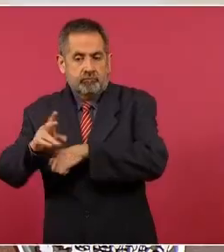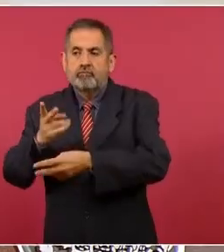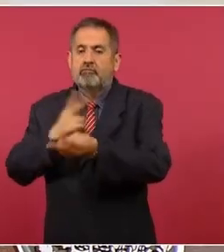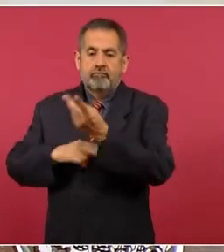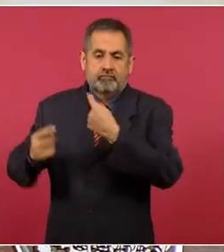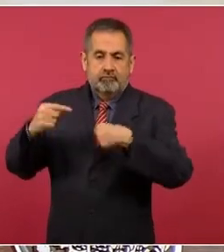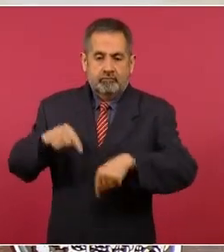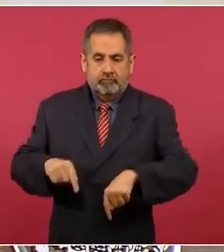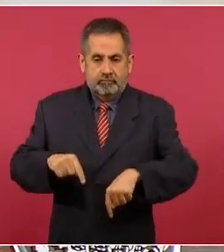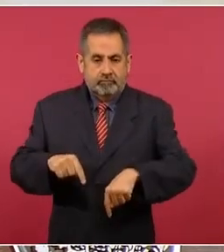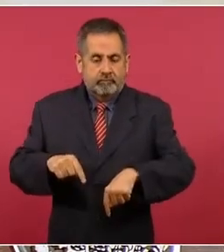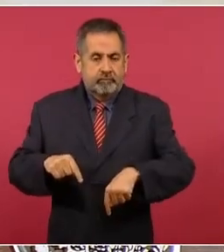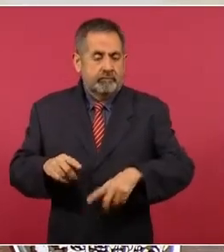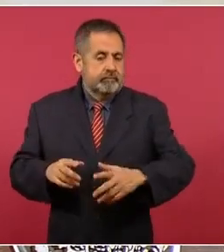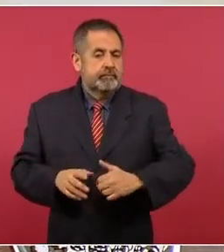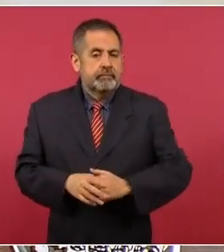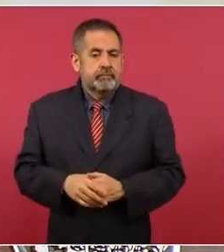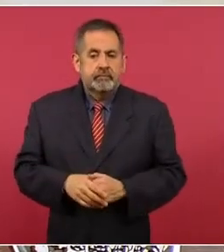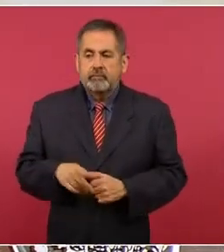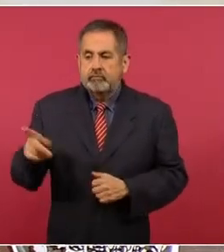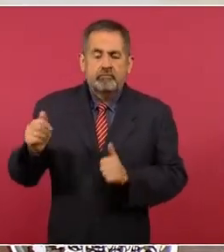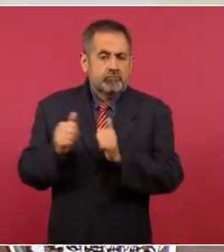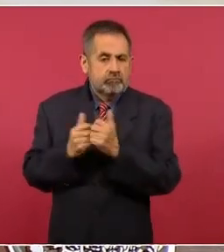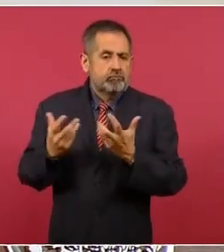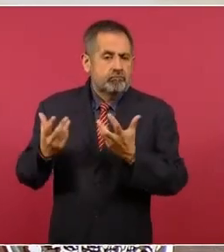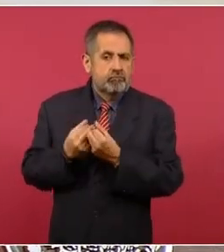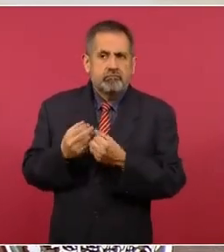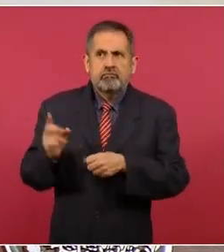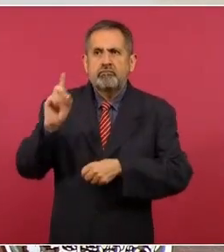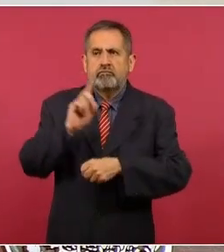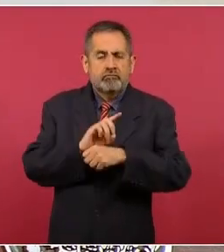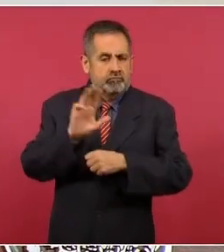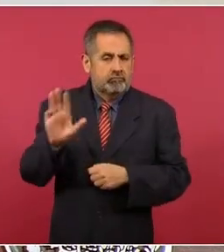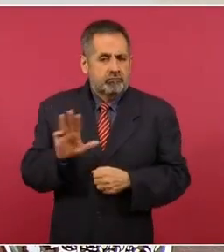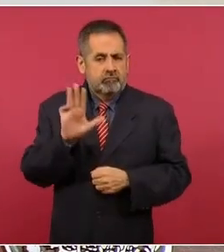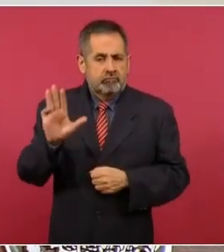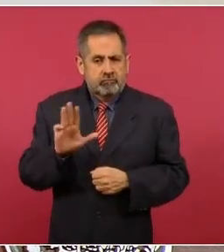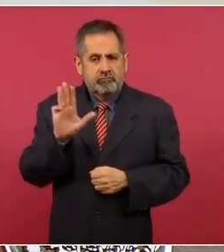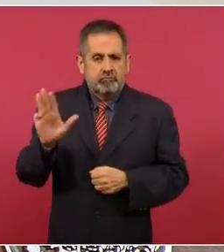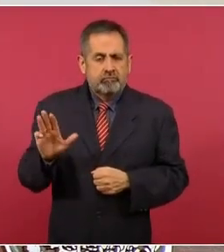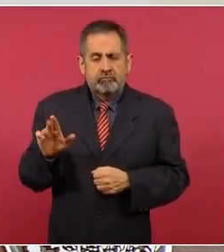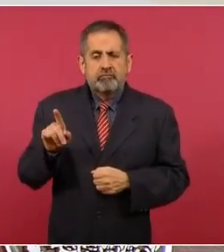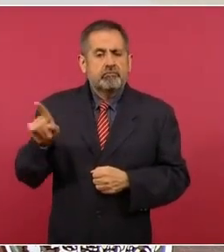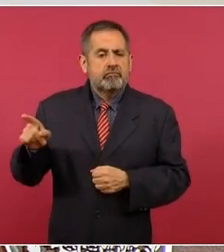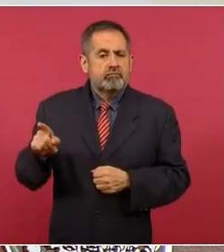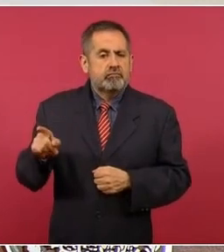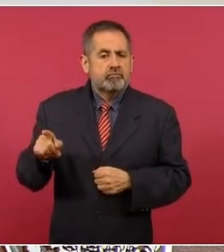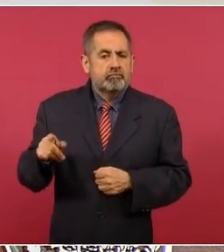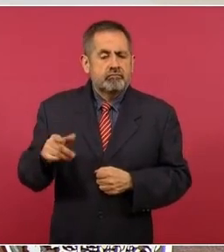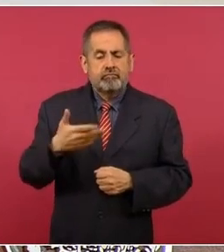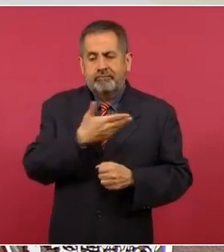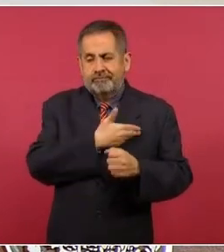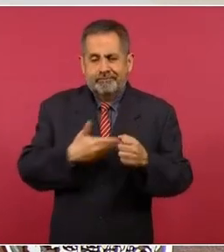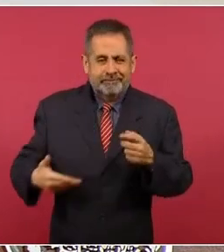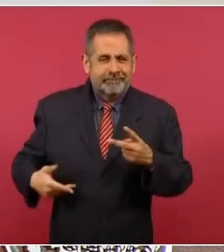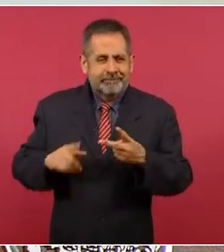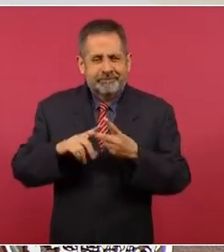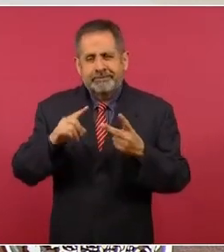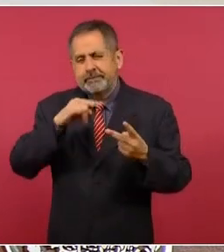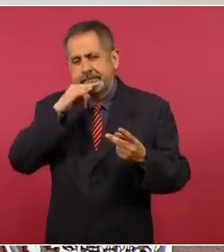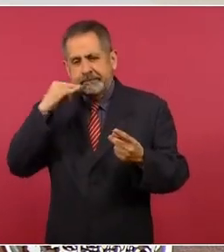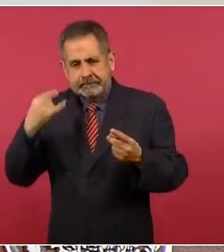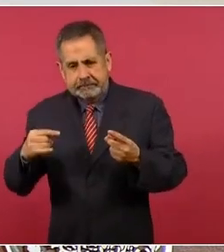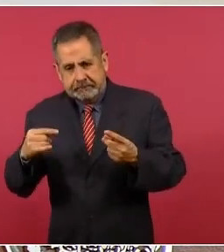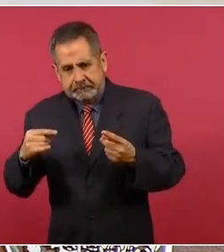Ya estuvo con nosotros el presidente el presidente Borin, de Chile,